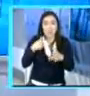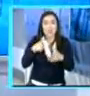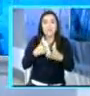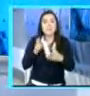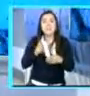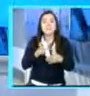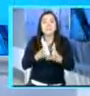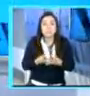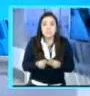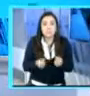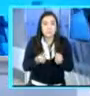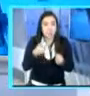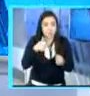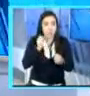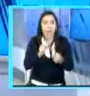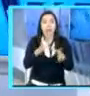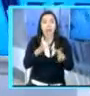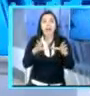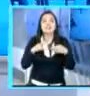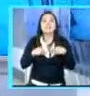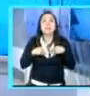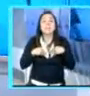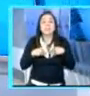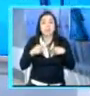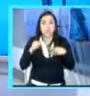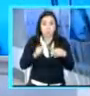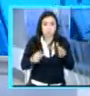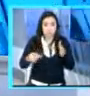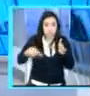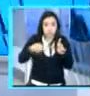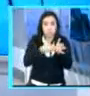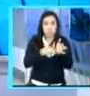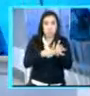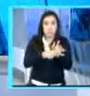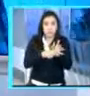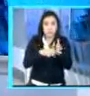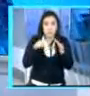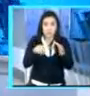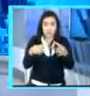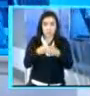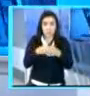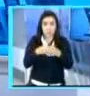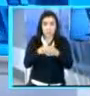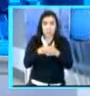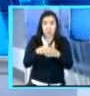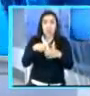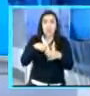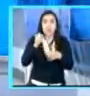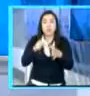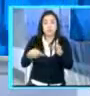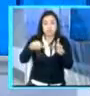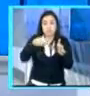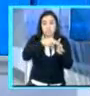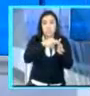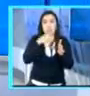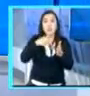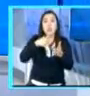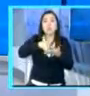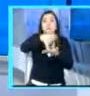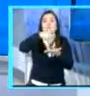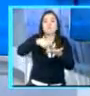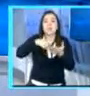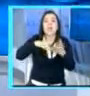tema de la seguridad jurídica. Si yo firmo un contrato y establezco reglas para la ejecución de un contrato,